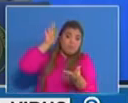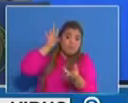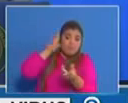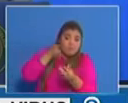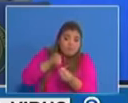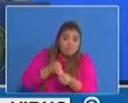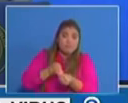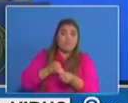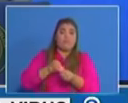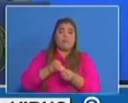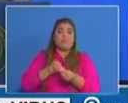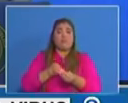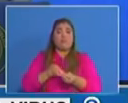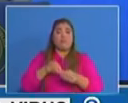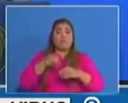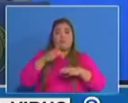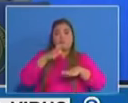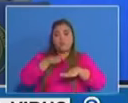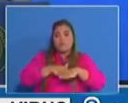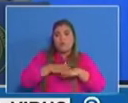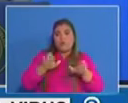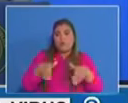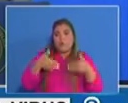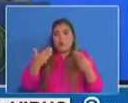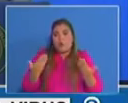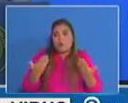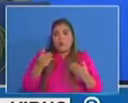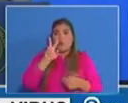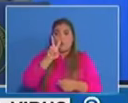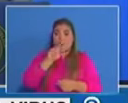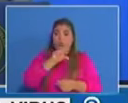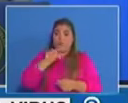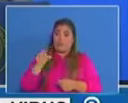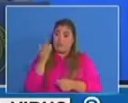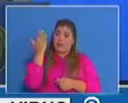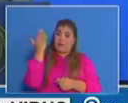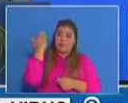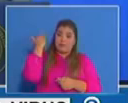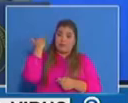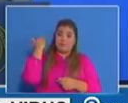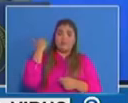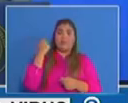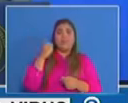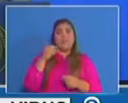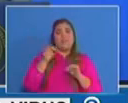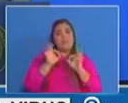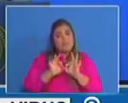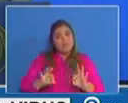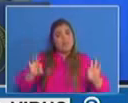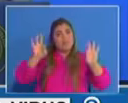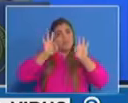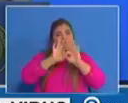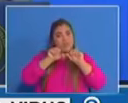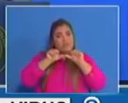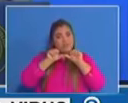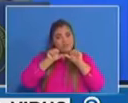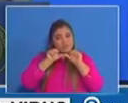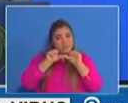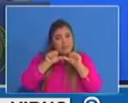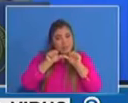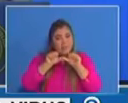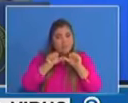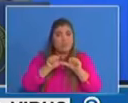previamente corresponde al comportamiento de hace dos semanas entonces es muy importante ese seguimiento que podamos hacer